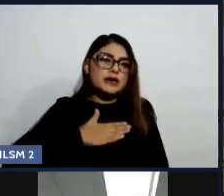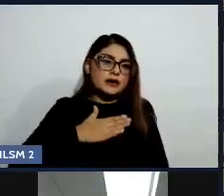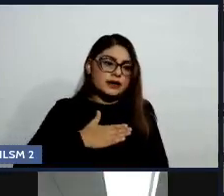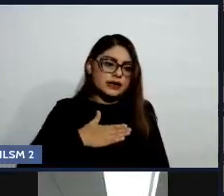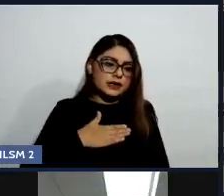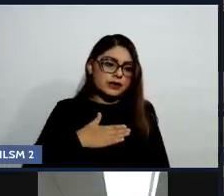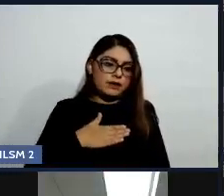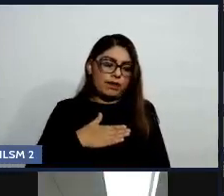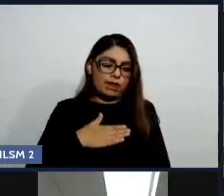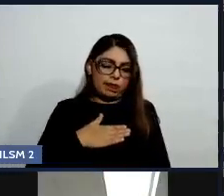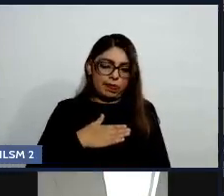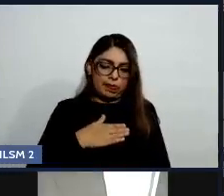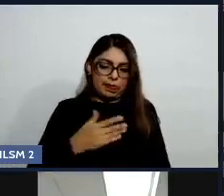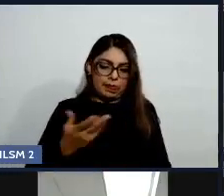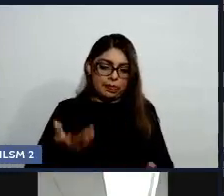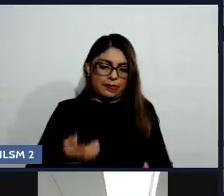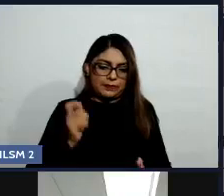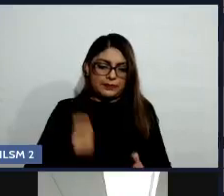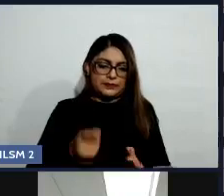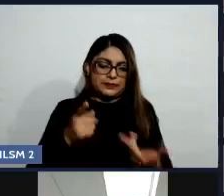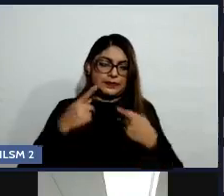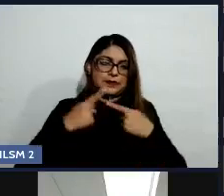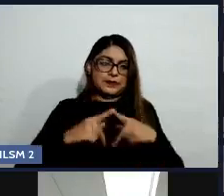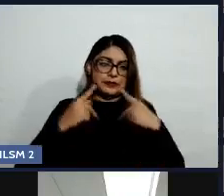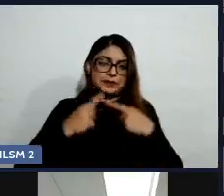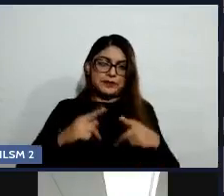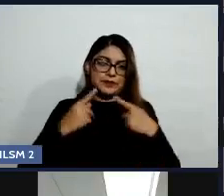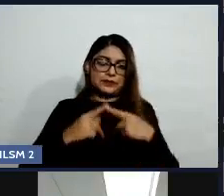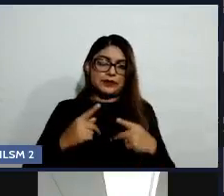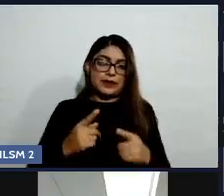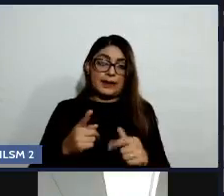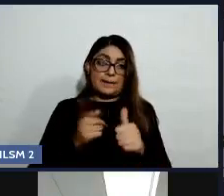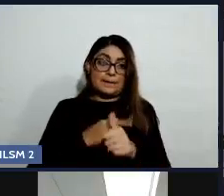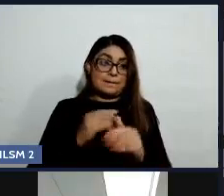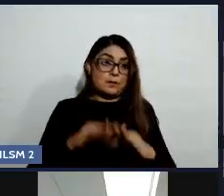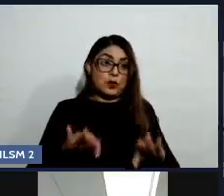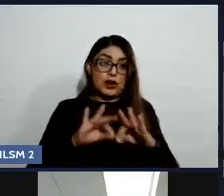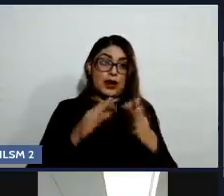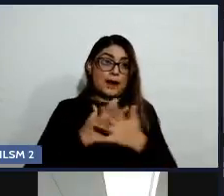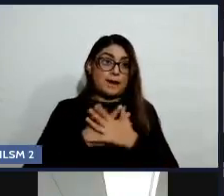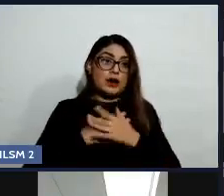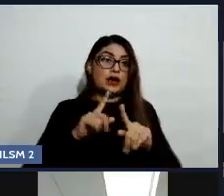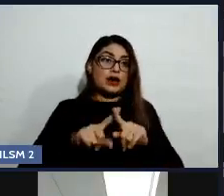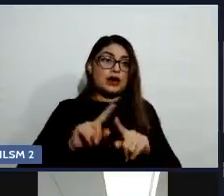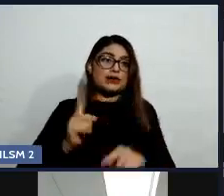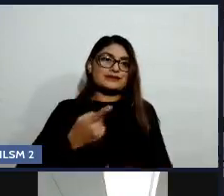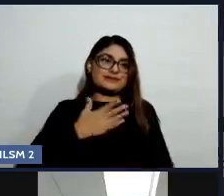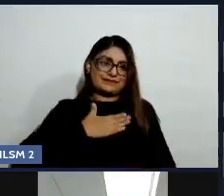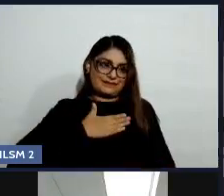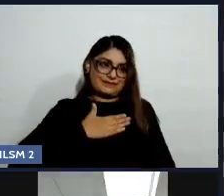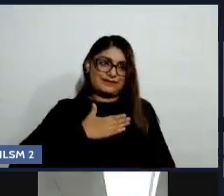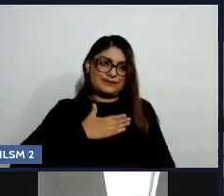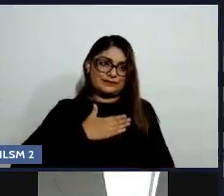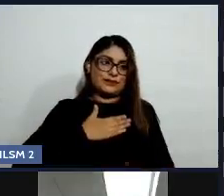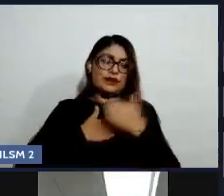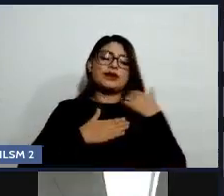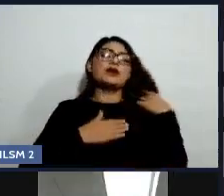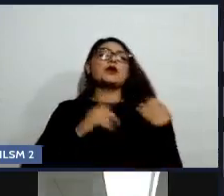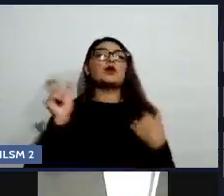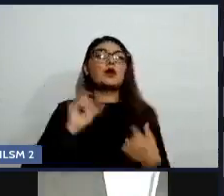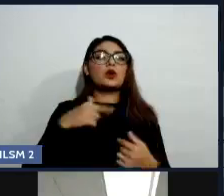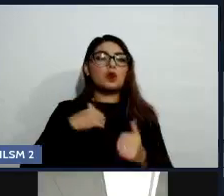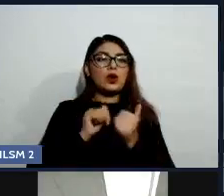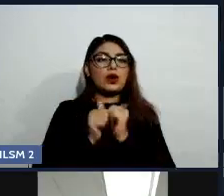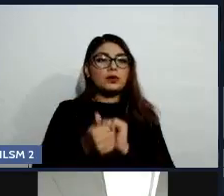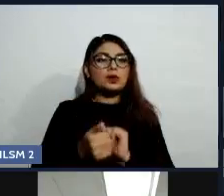que primero tengo que amar es a mí. En la medida que yo haga todo eso conmigo, lo voy a poder hacer con